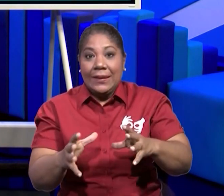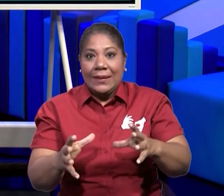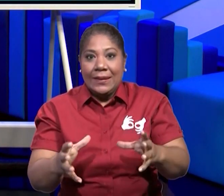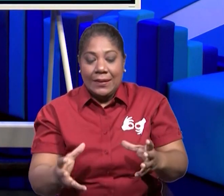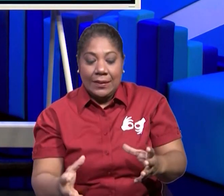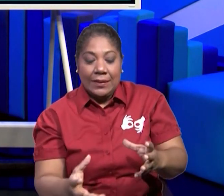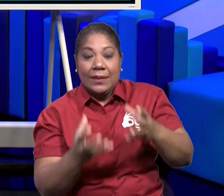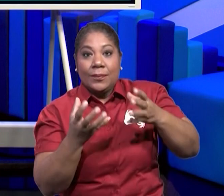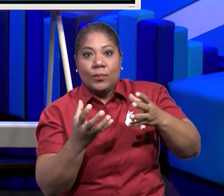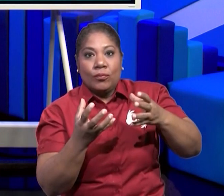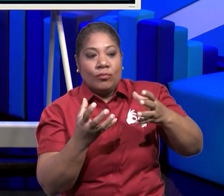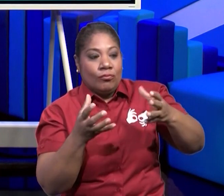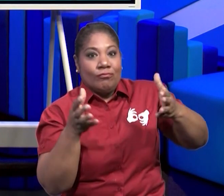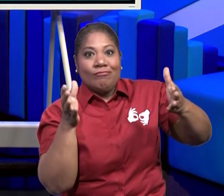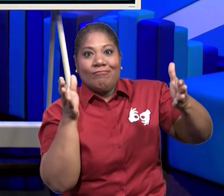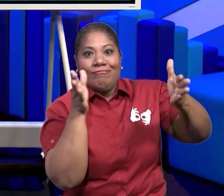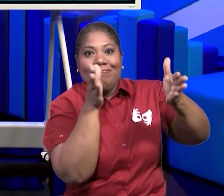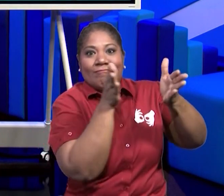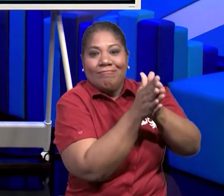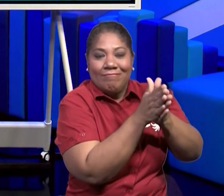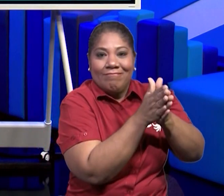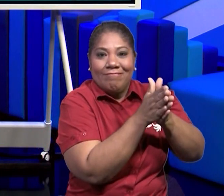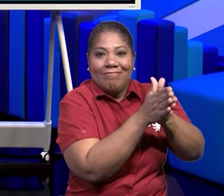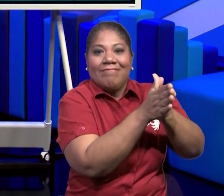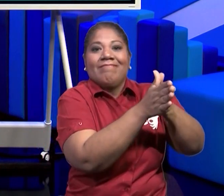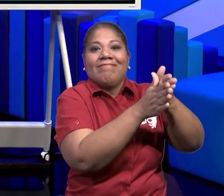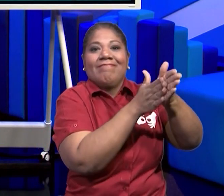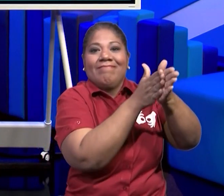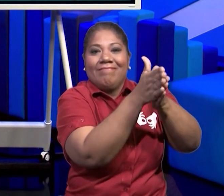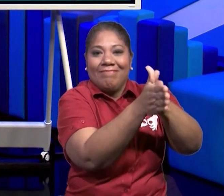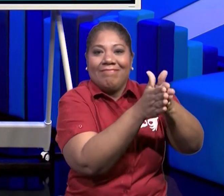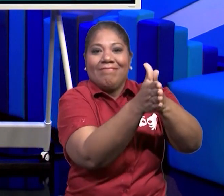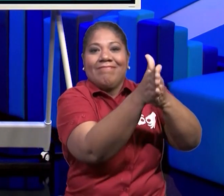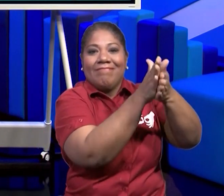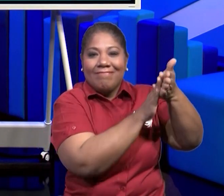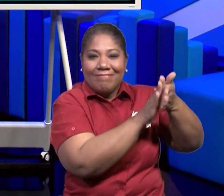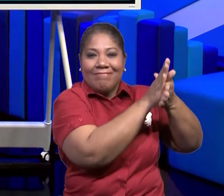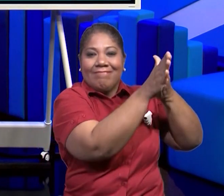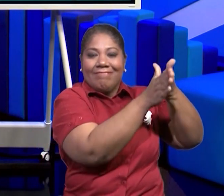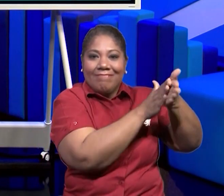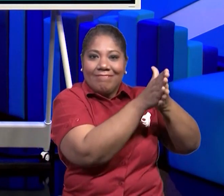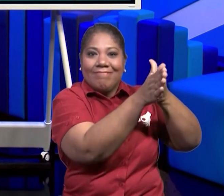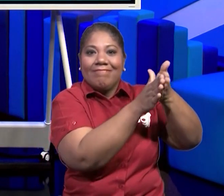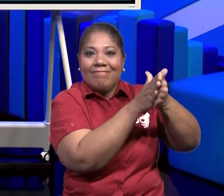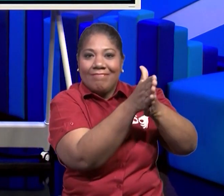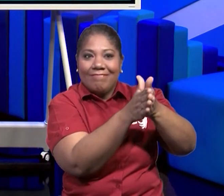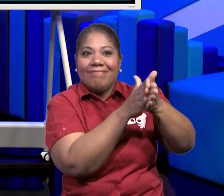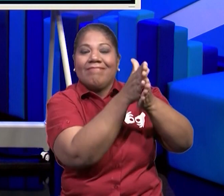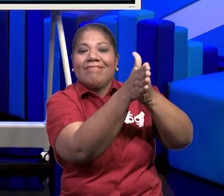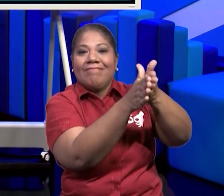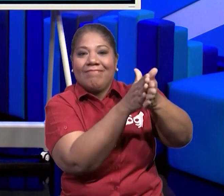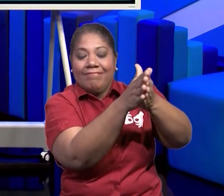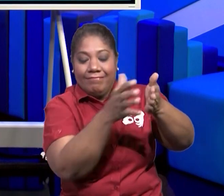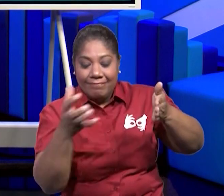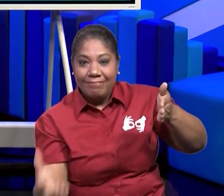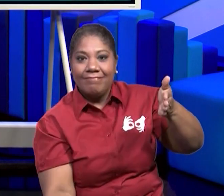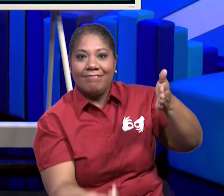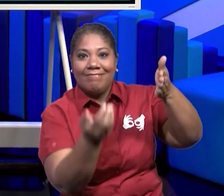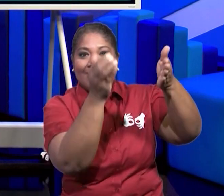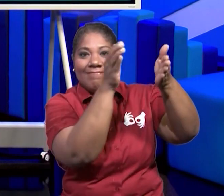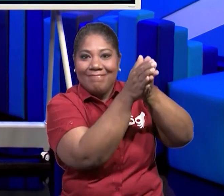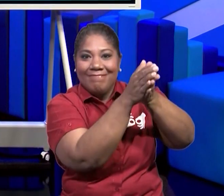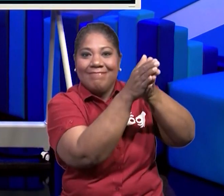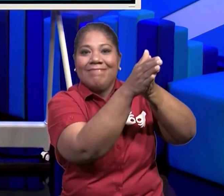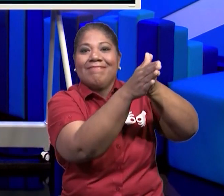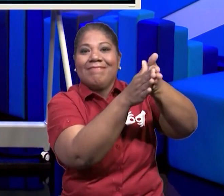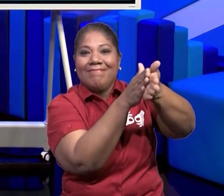bien compacto. Cuando eso ya está compacto, entonces nosotros vamos a ir pegando ese lodo